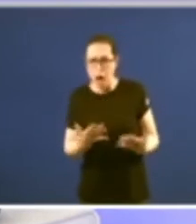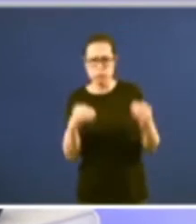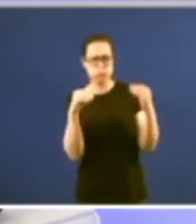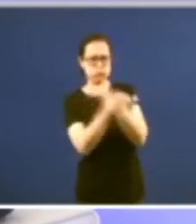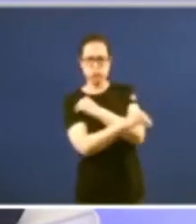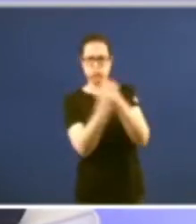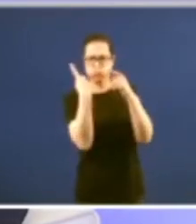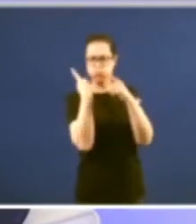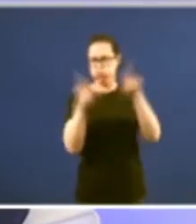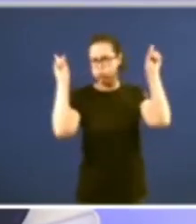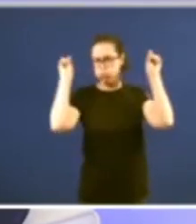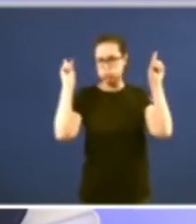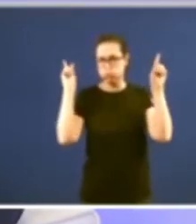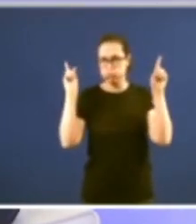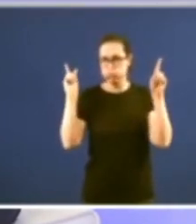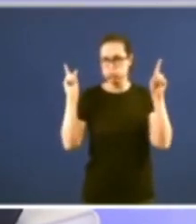de hoxe o Estatuto de 81